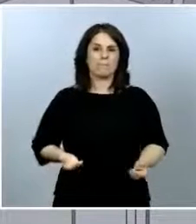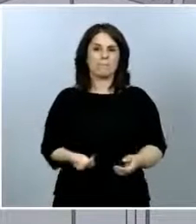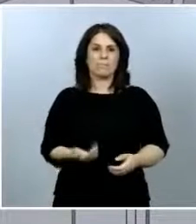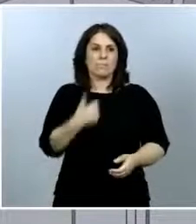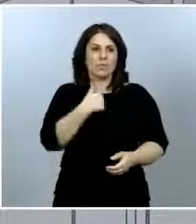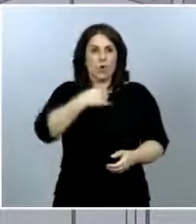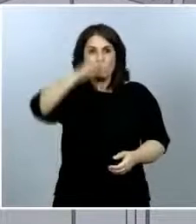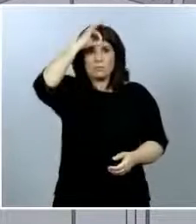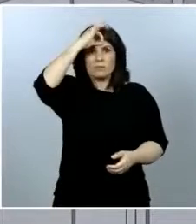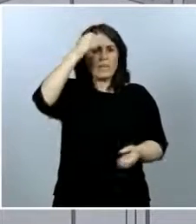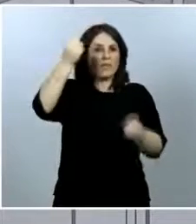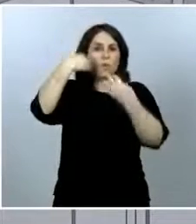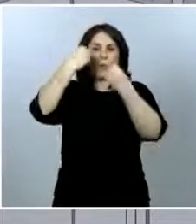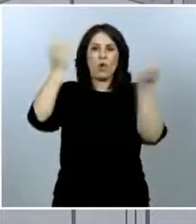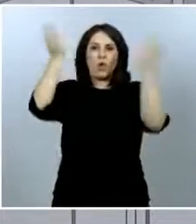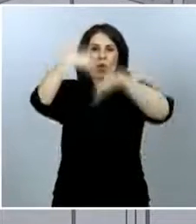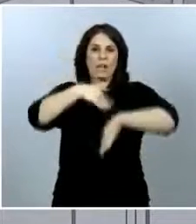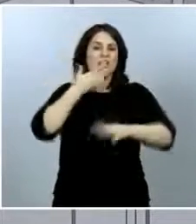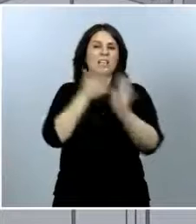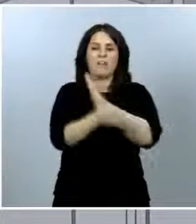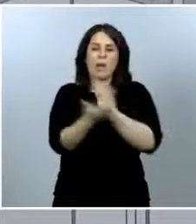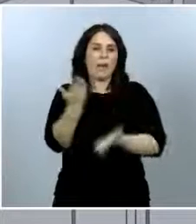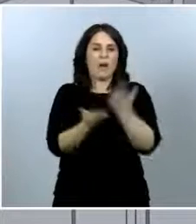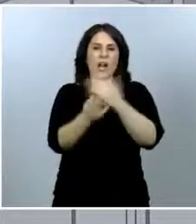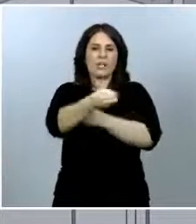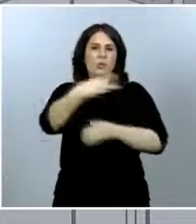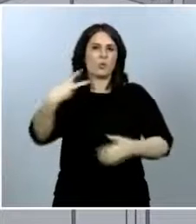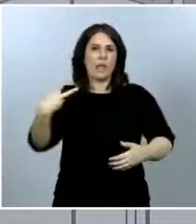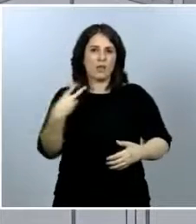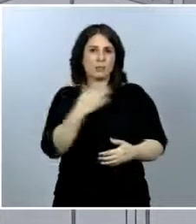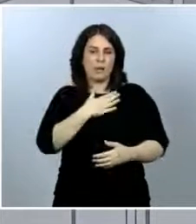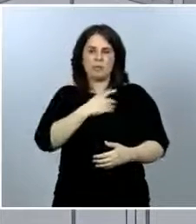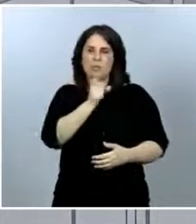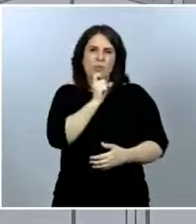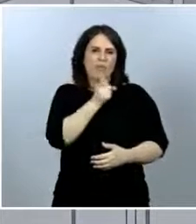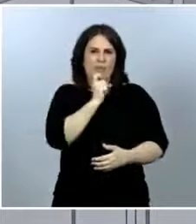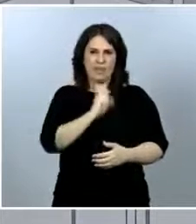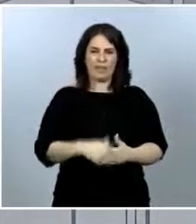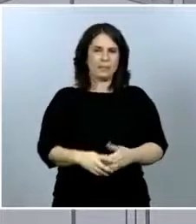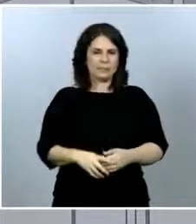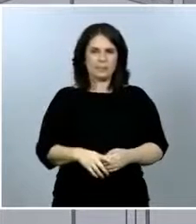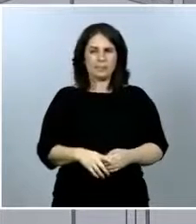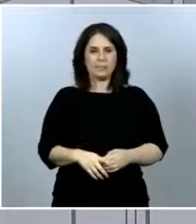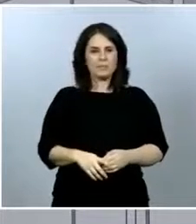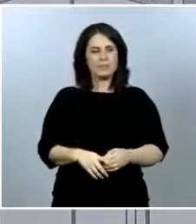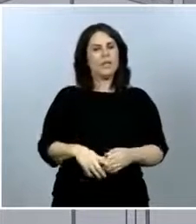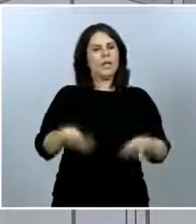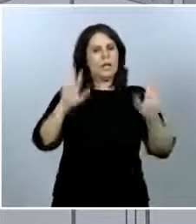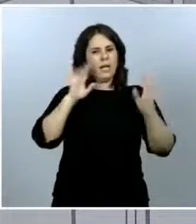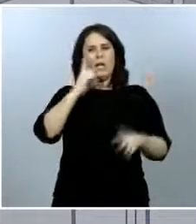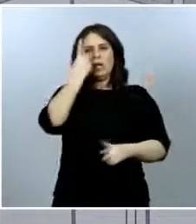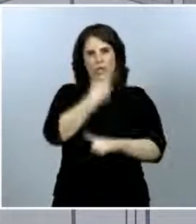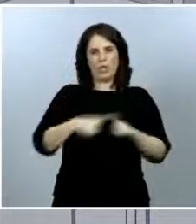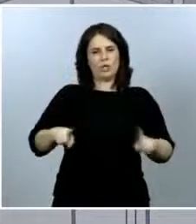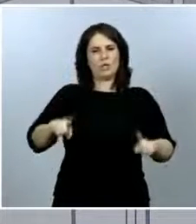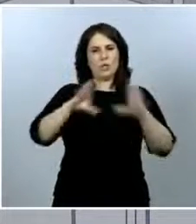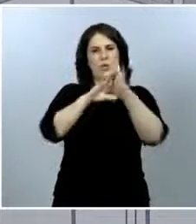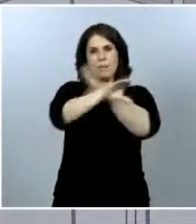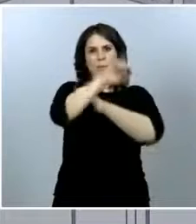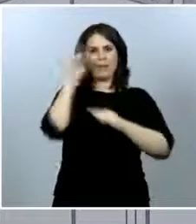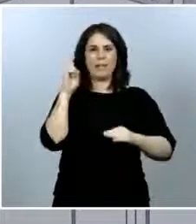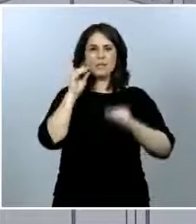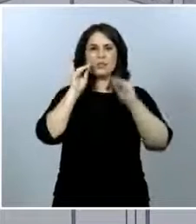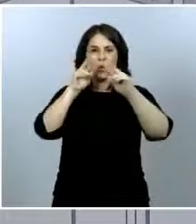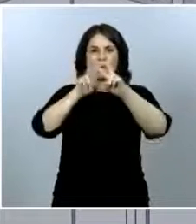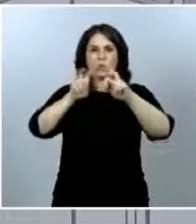tengo información y, por lo tanto, valorar estos resultados me resulta complicado. En todo caso, sí que es cierto que la Comunidad de Madrid, en el estudio de ese prevalencia